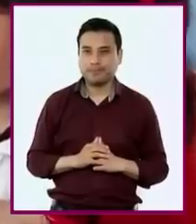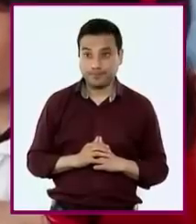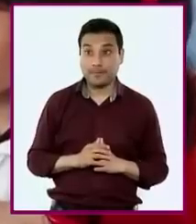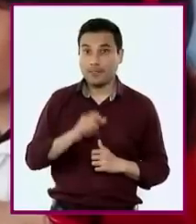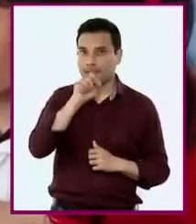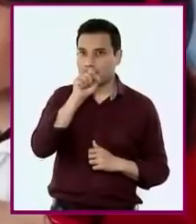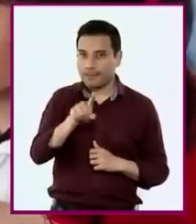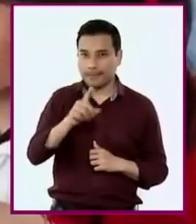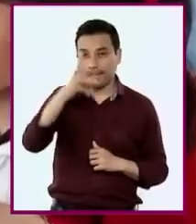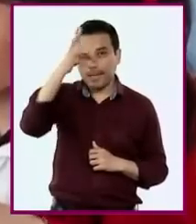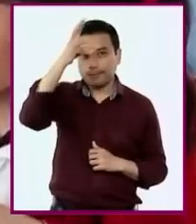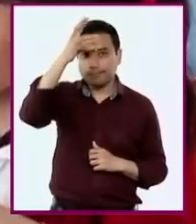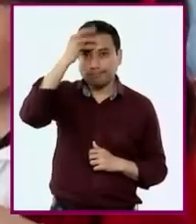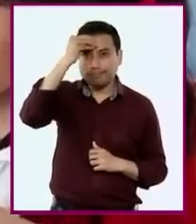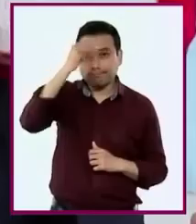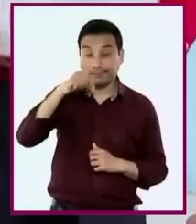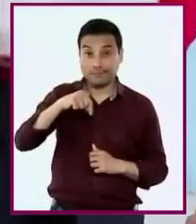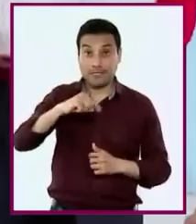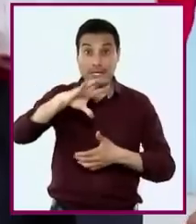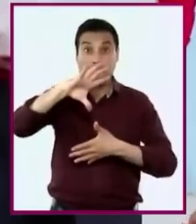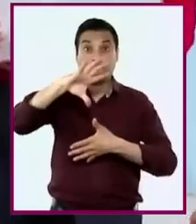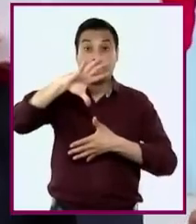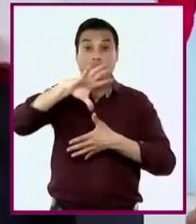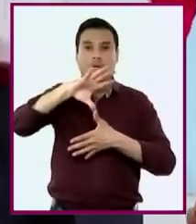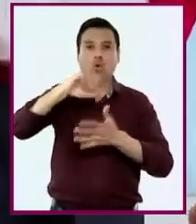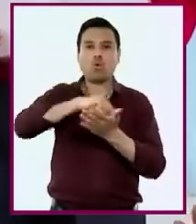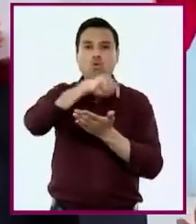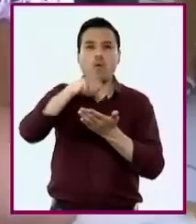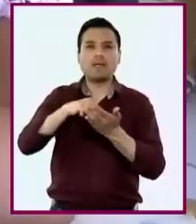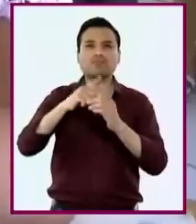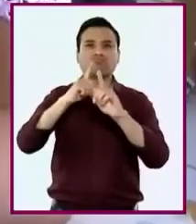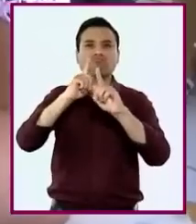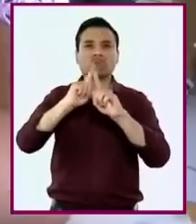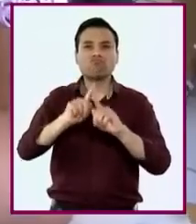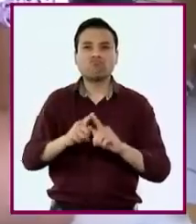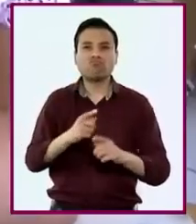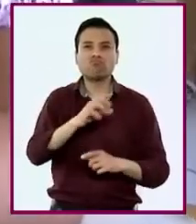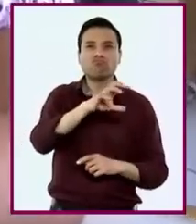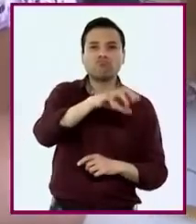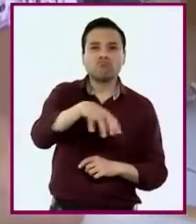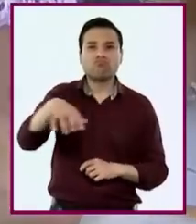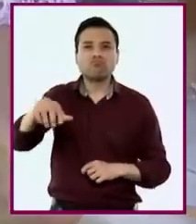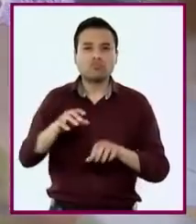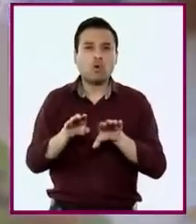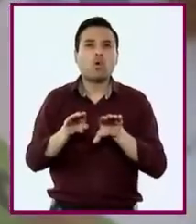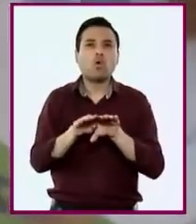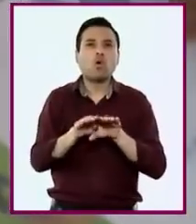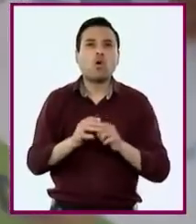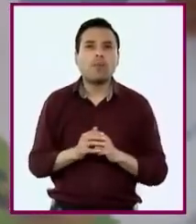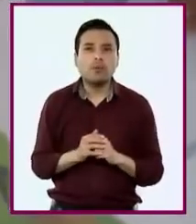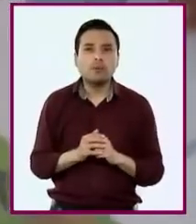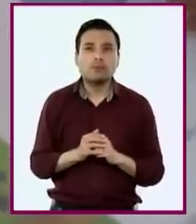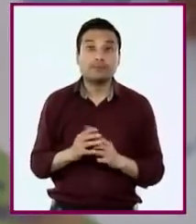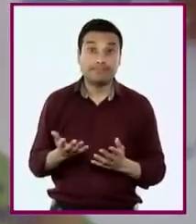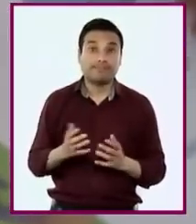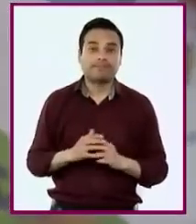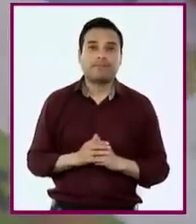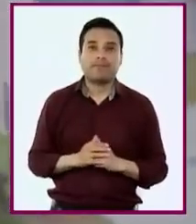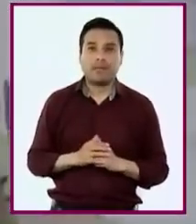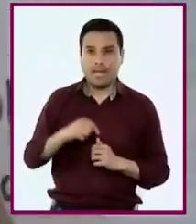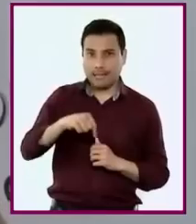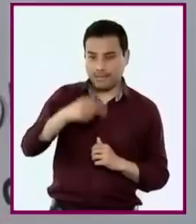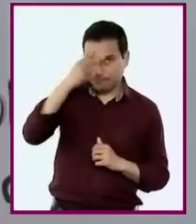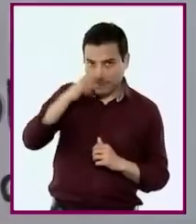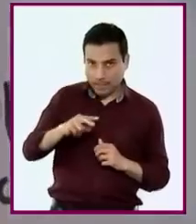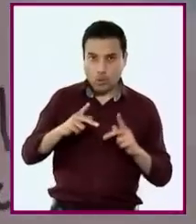Analizarán el espacio geográfico de los pueblos del continente americano y otros países del mundo y algunos procesos